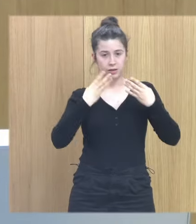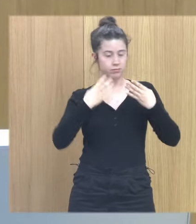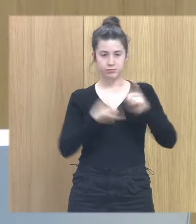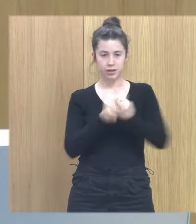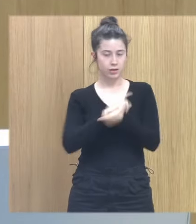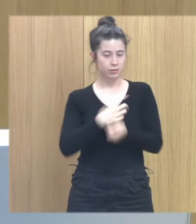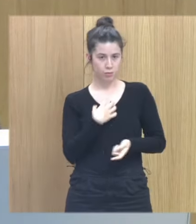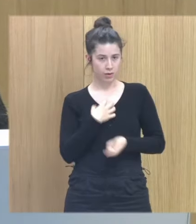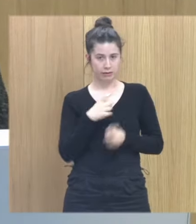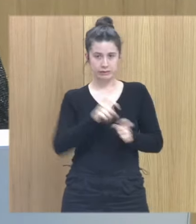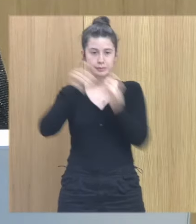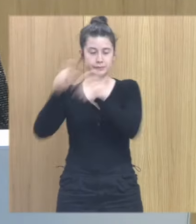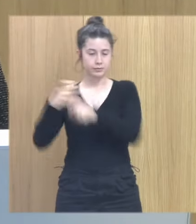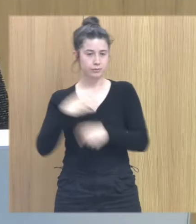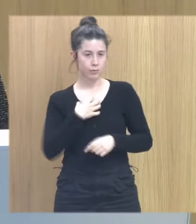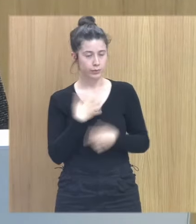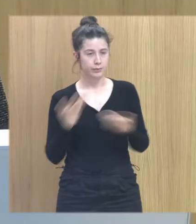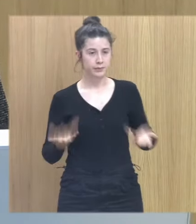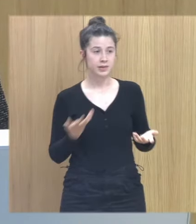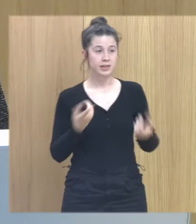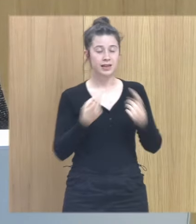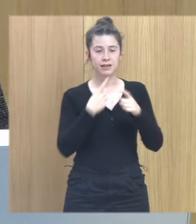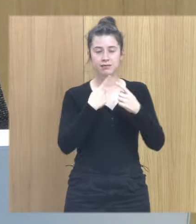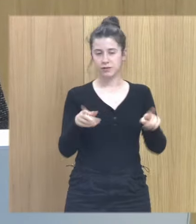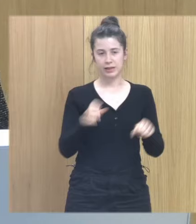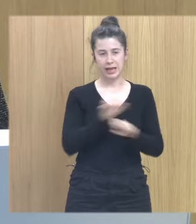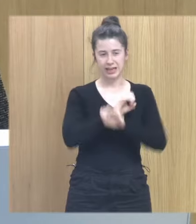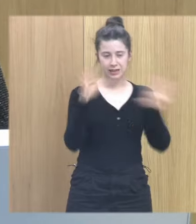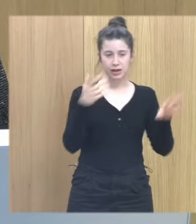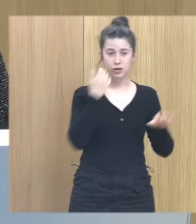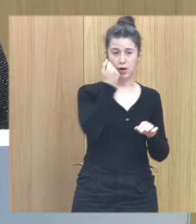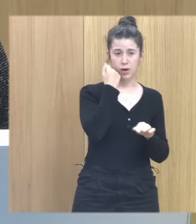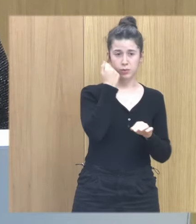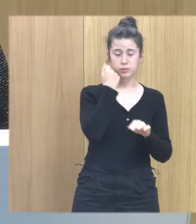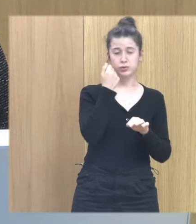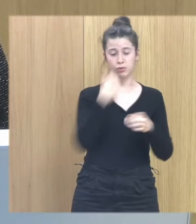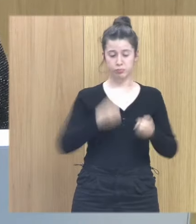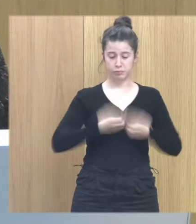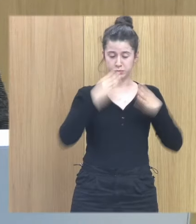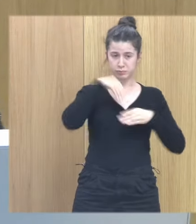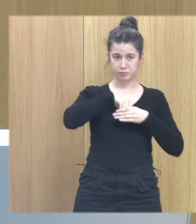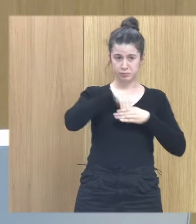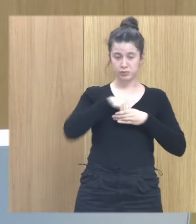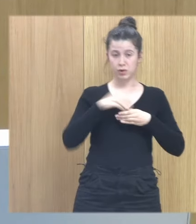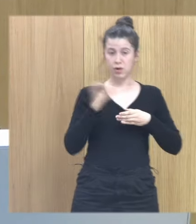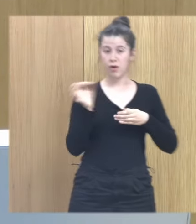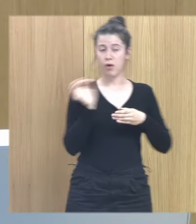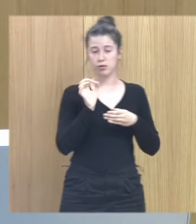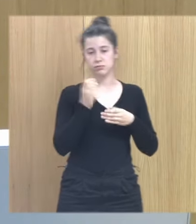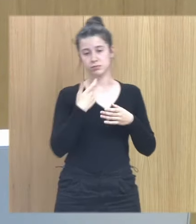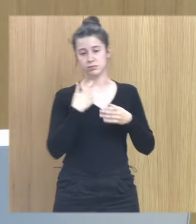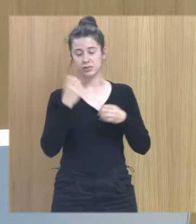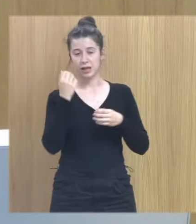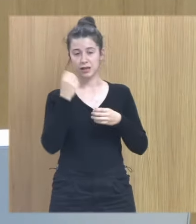se cambia de edificio. Entonces, hay una diferencia clara entre que el abuso forme parte del edificio y que el abuso llegue cuando